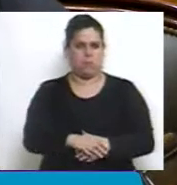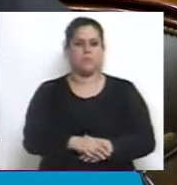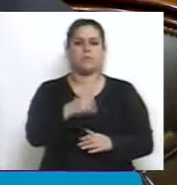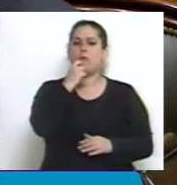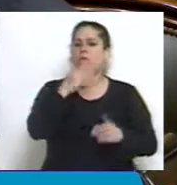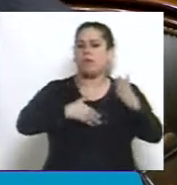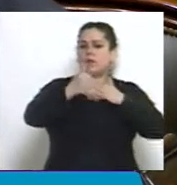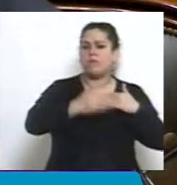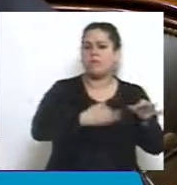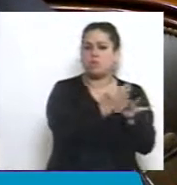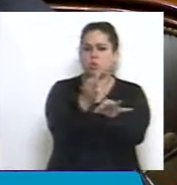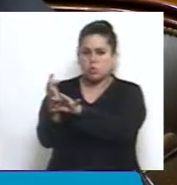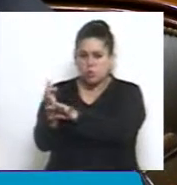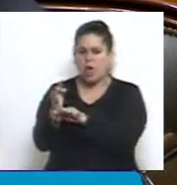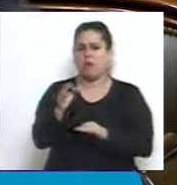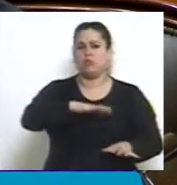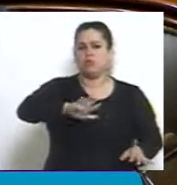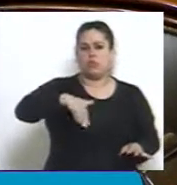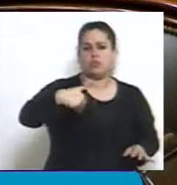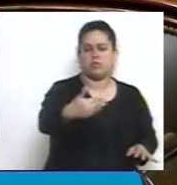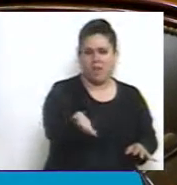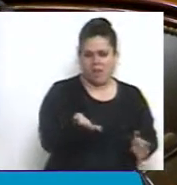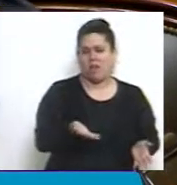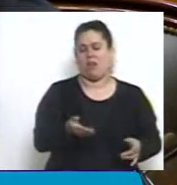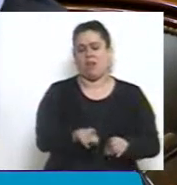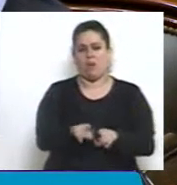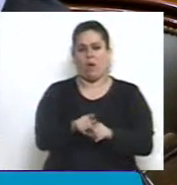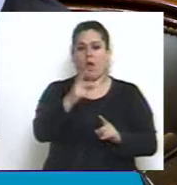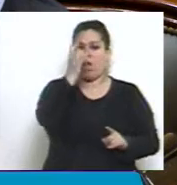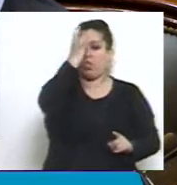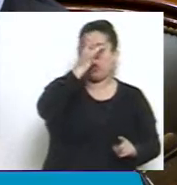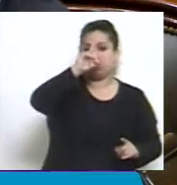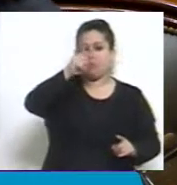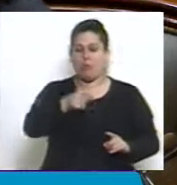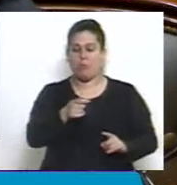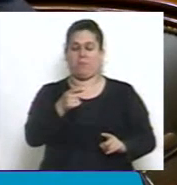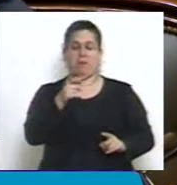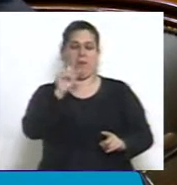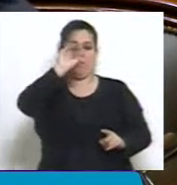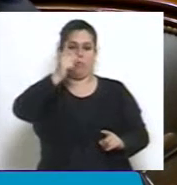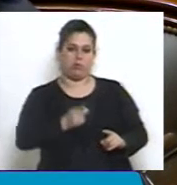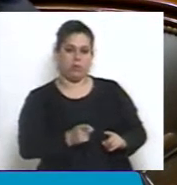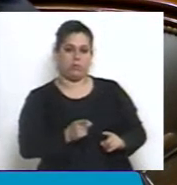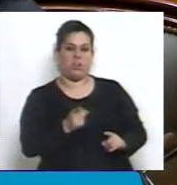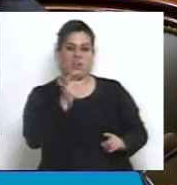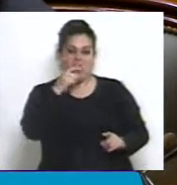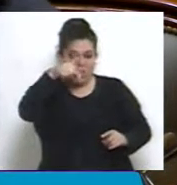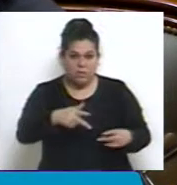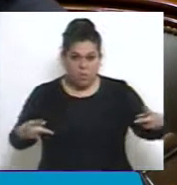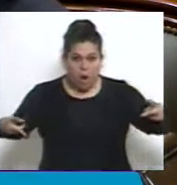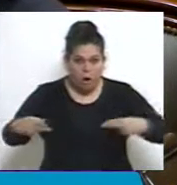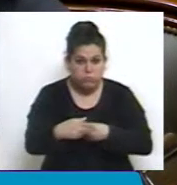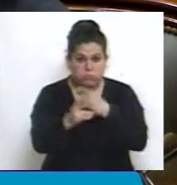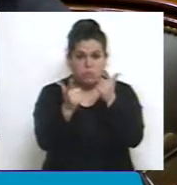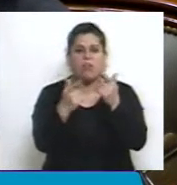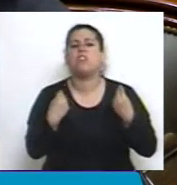social general, aumenta sólo el 12,20%. Si esto no es ajuste, el ajuste dónde